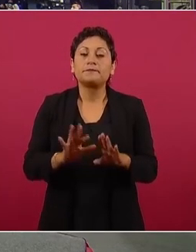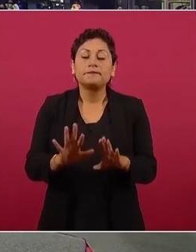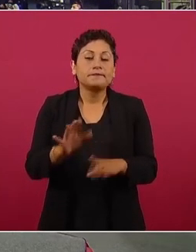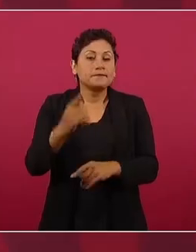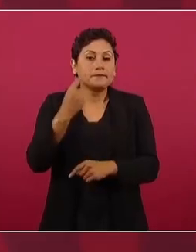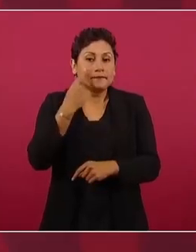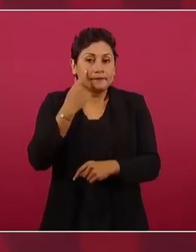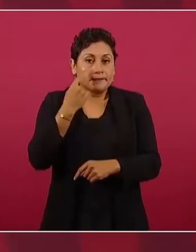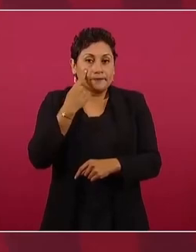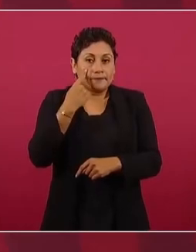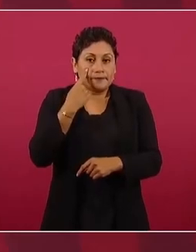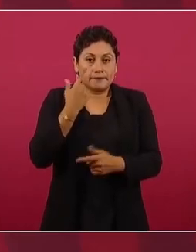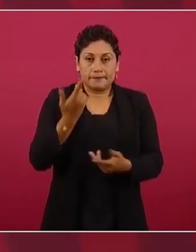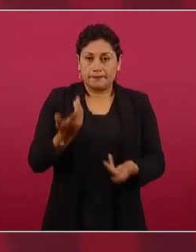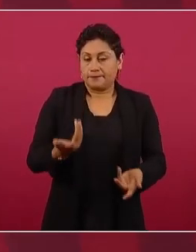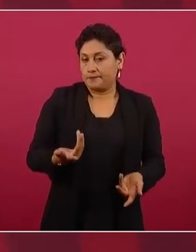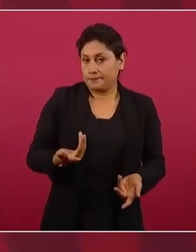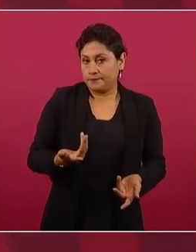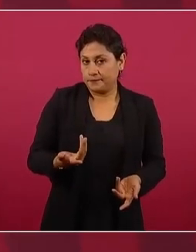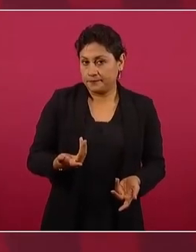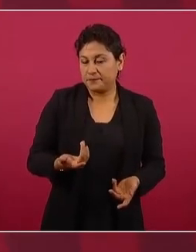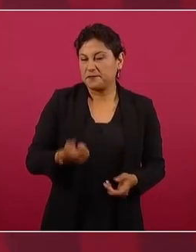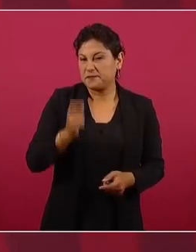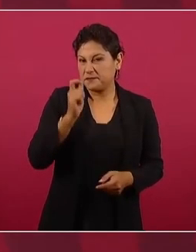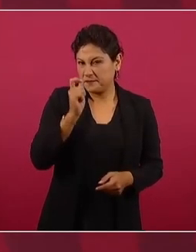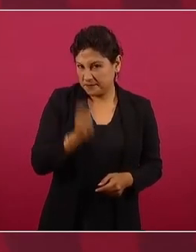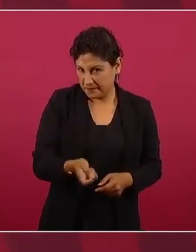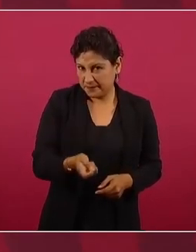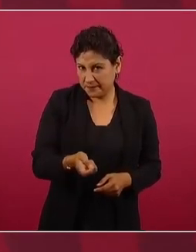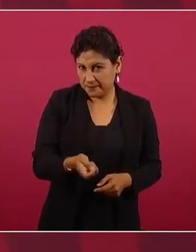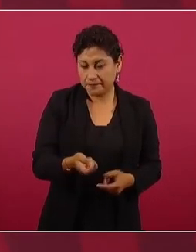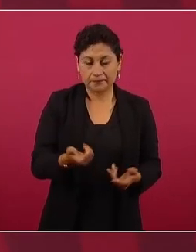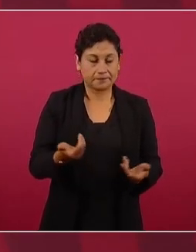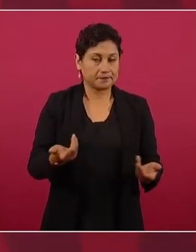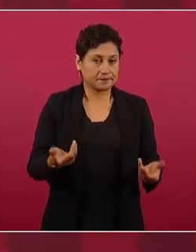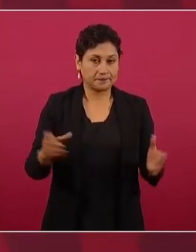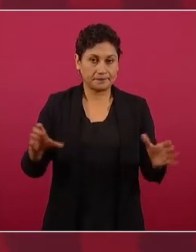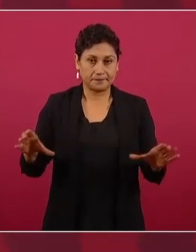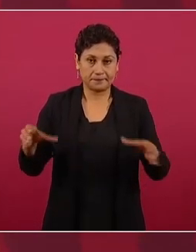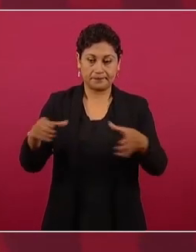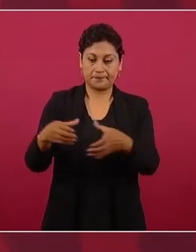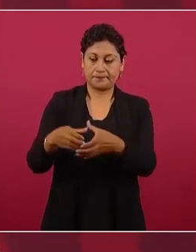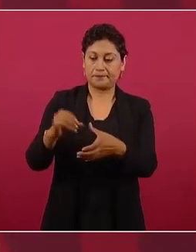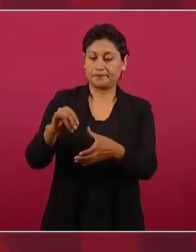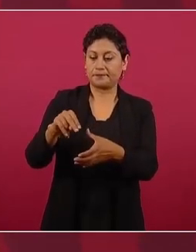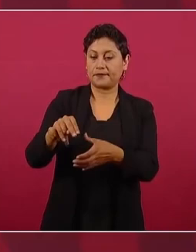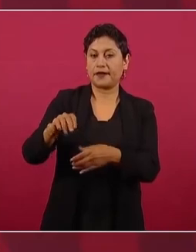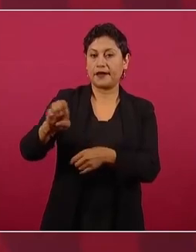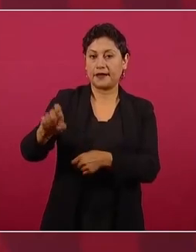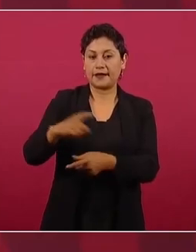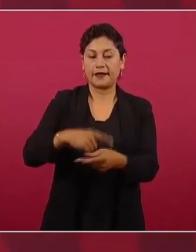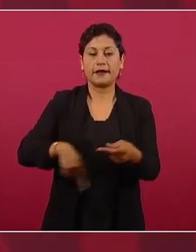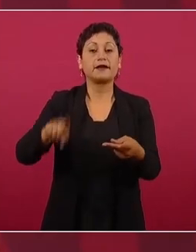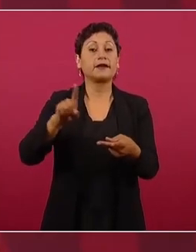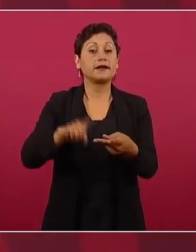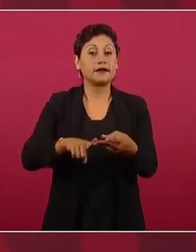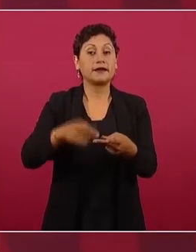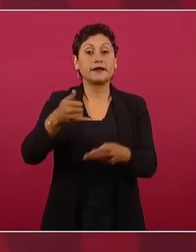Lo cierto es que el INE y el Tribunal Electoral